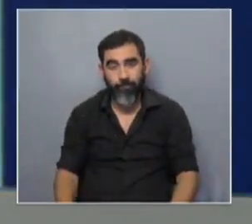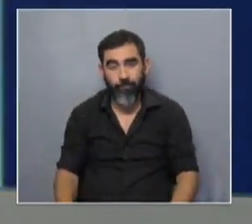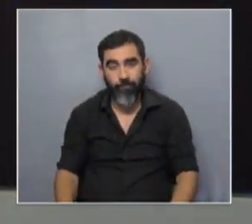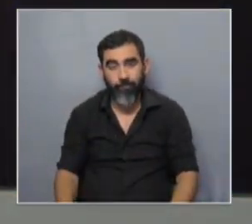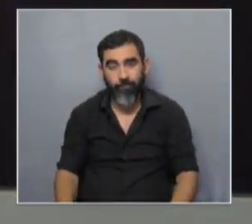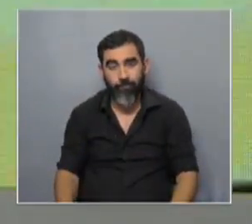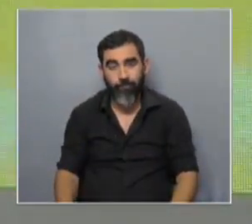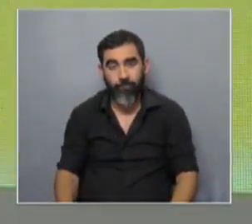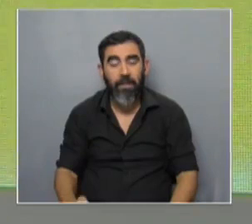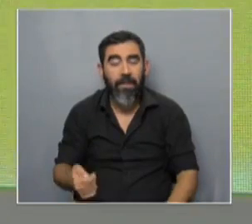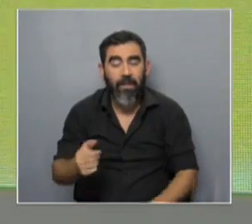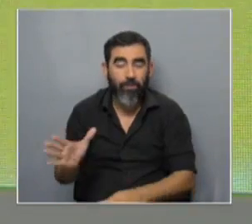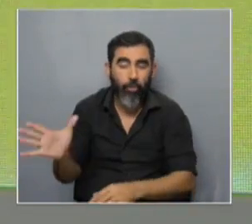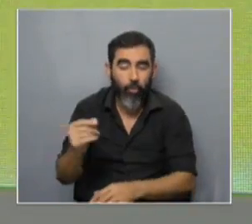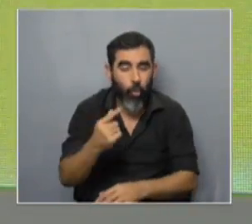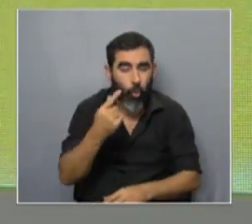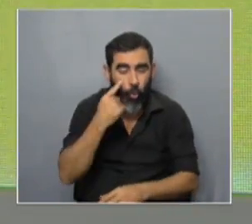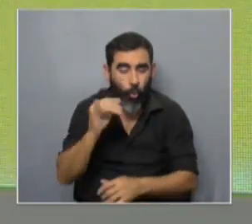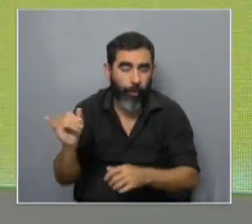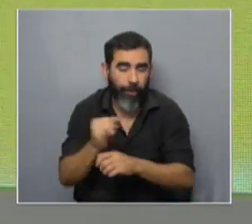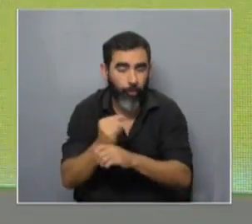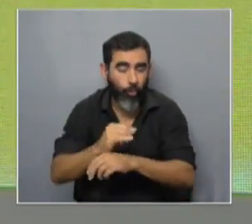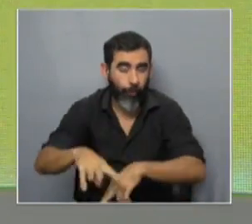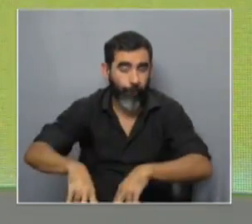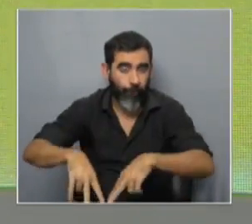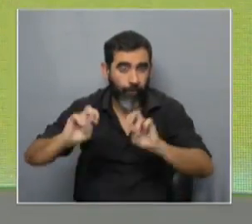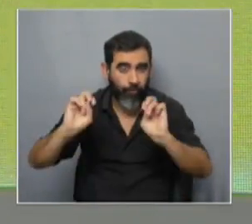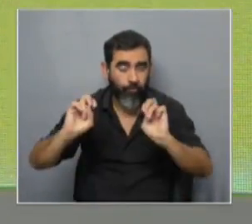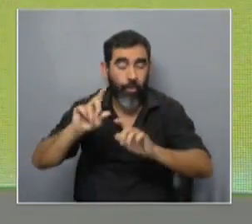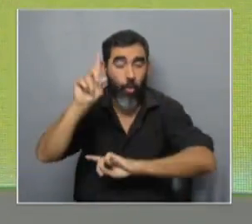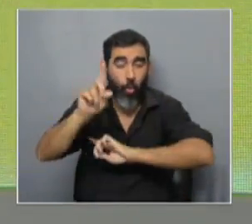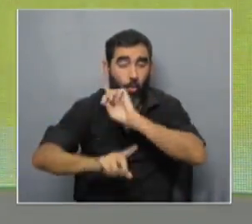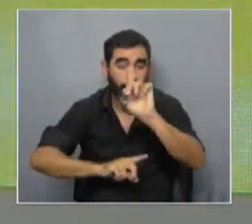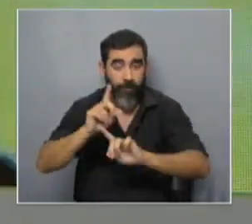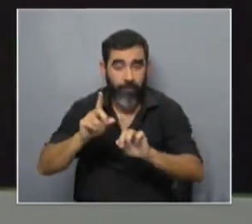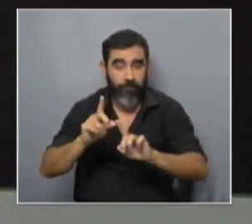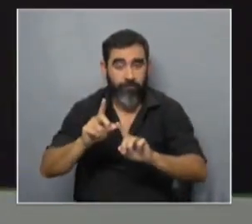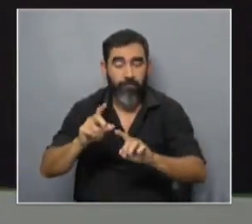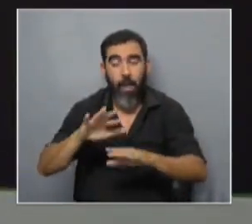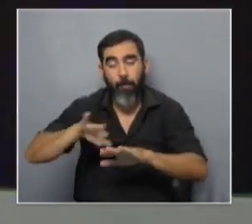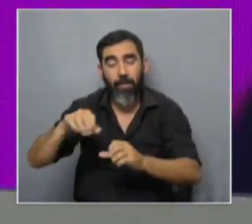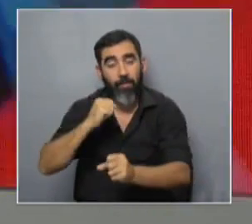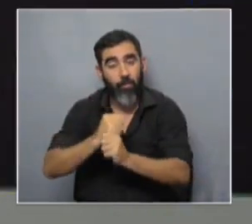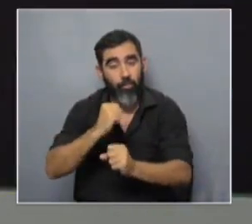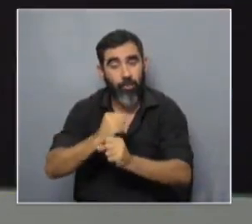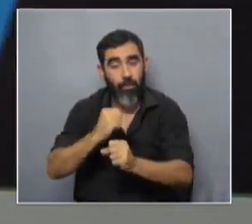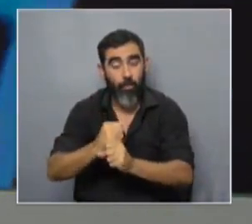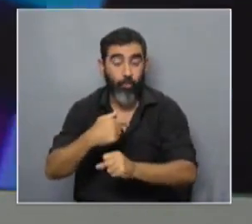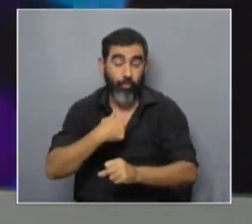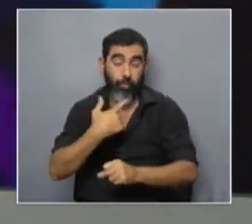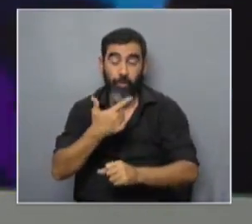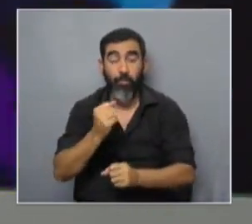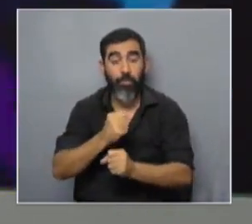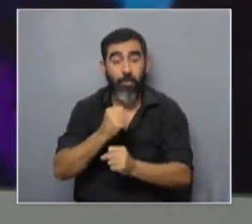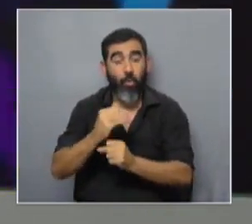por lo menos los que conozco los institutos de investigación y universidades que conozco aparte de las tareas que tenemos en mi caso concreto